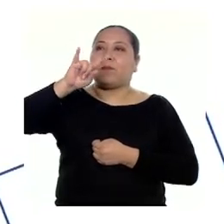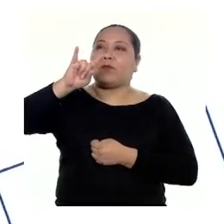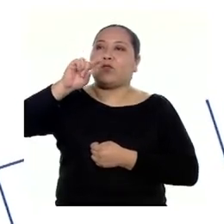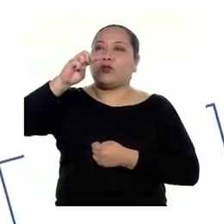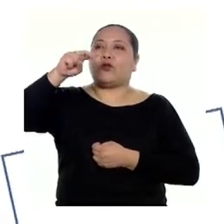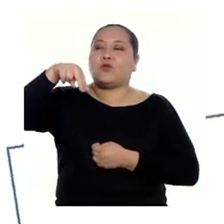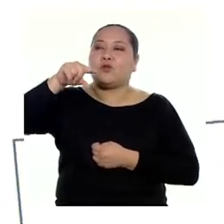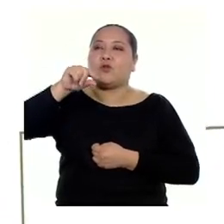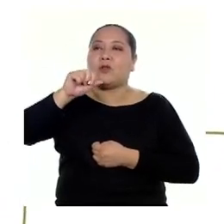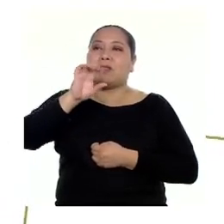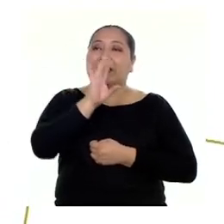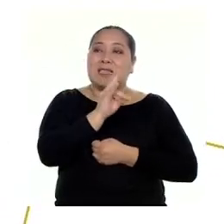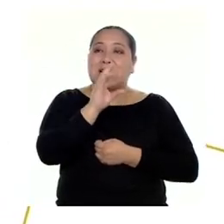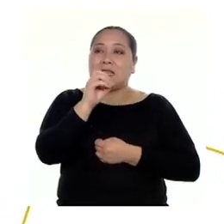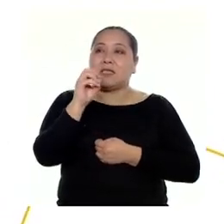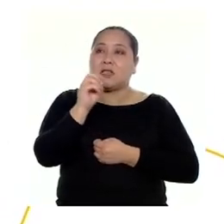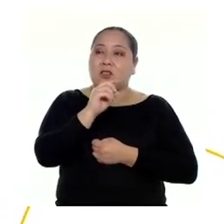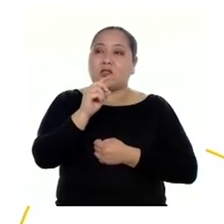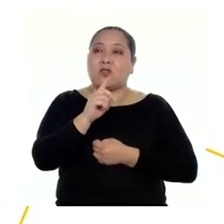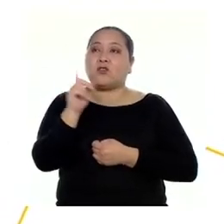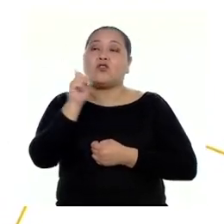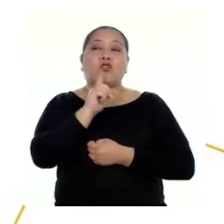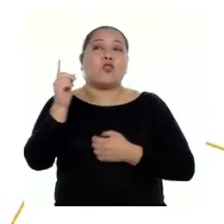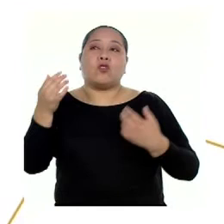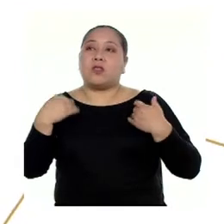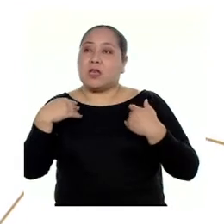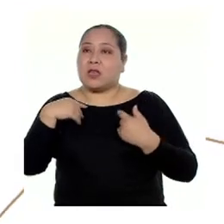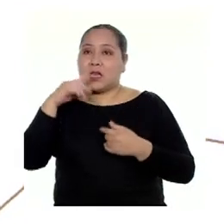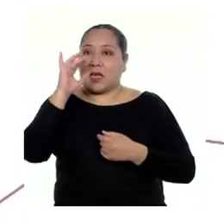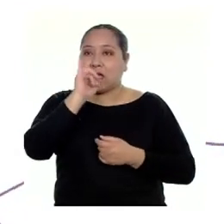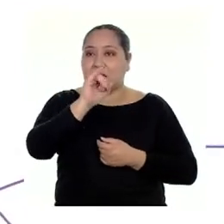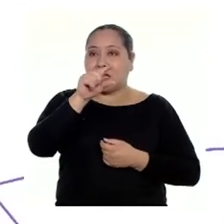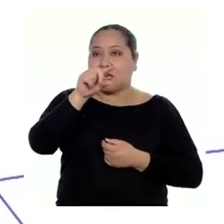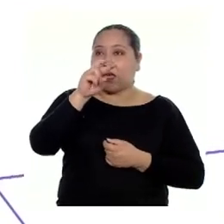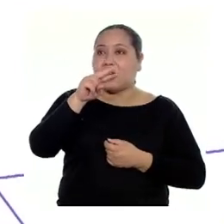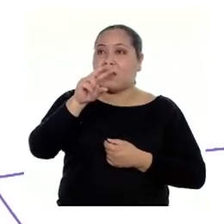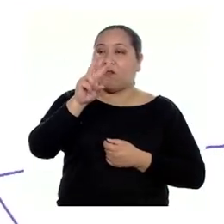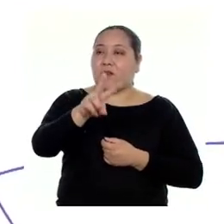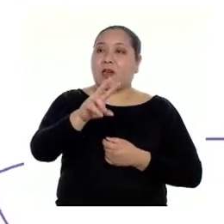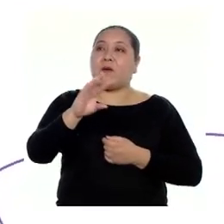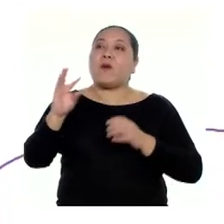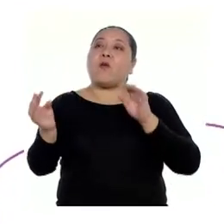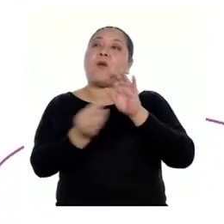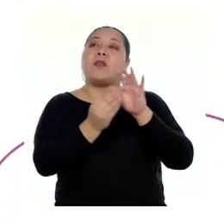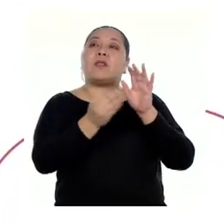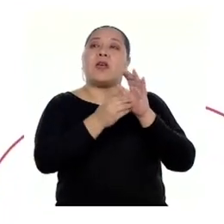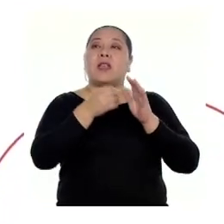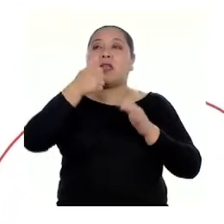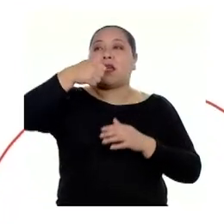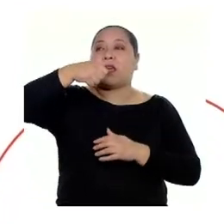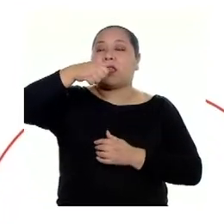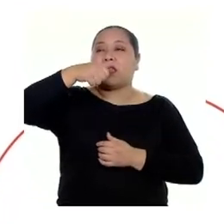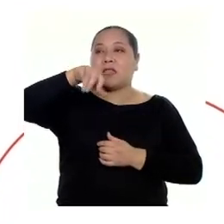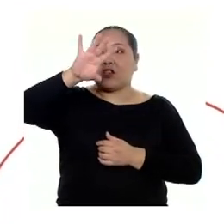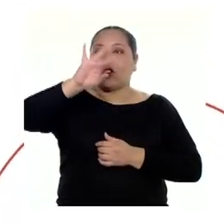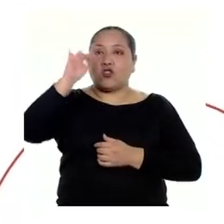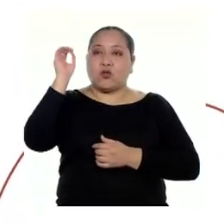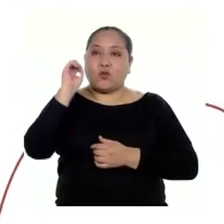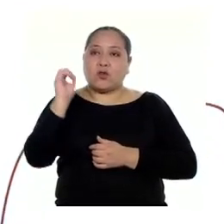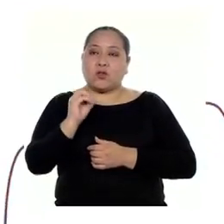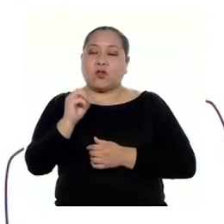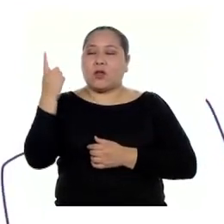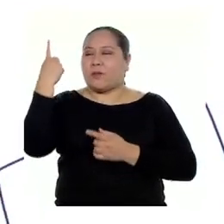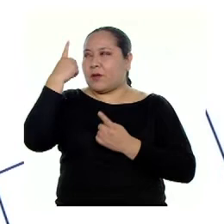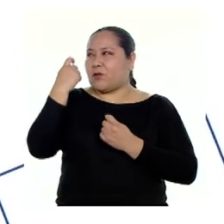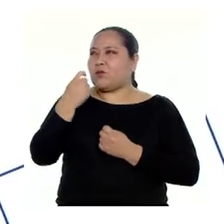IGB, así que debemos sumarle el 18%. Exactamente. ¿Qué más? La pregunta que se hace